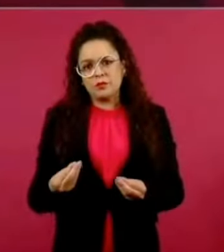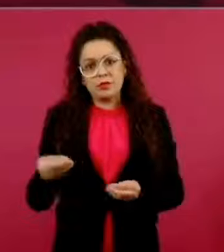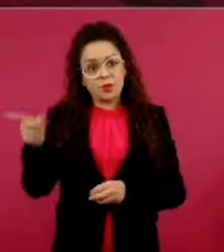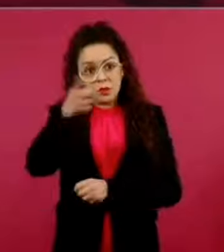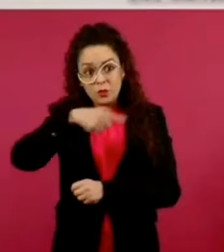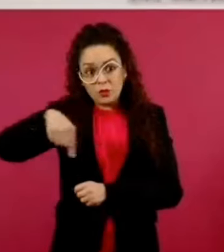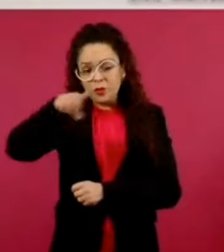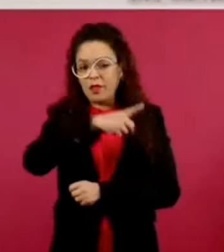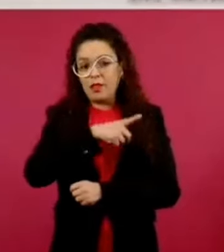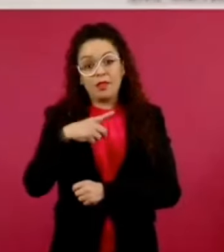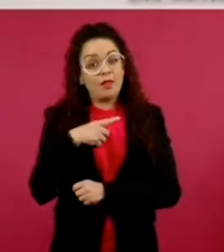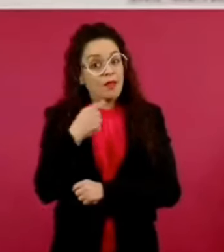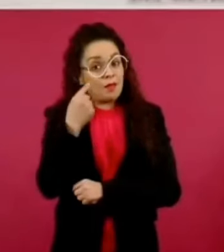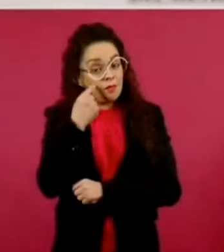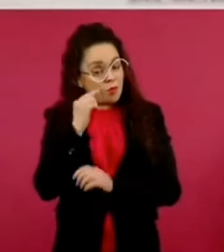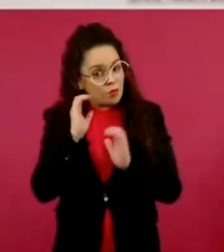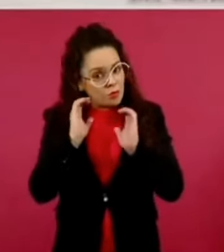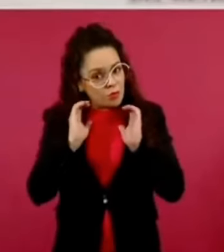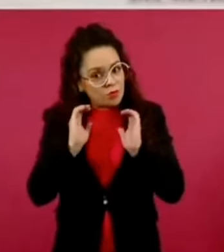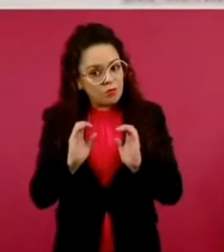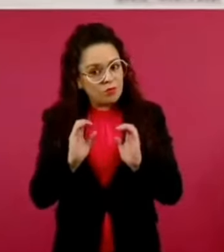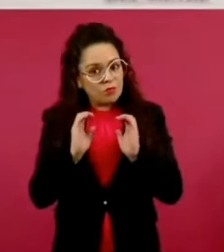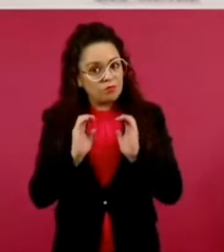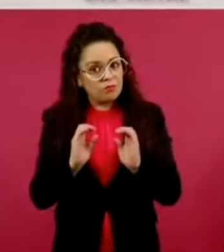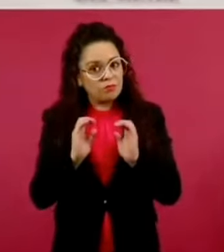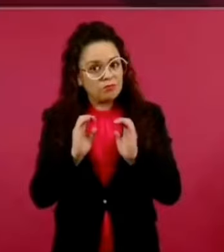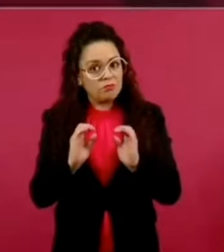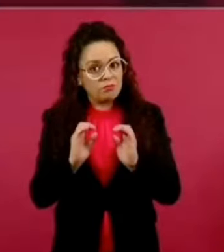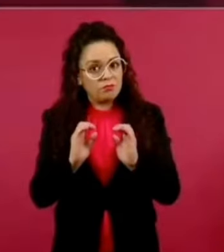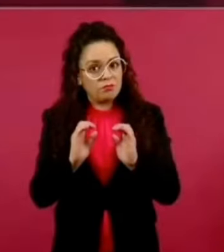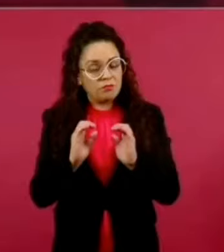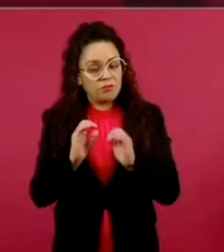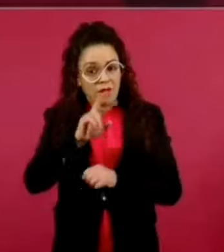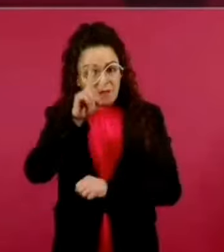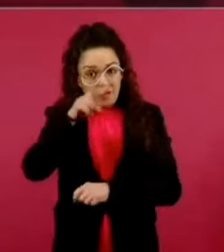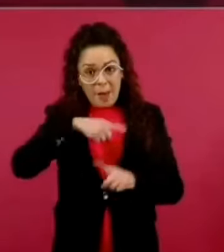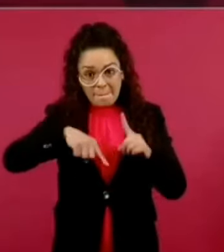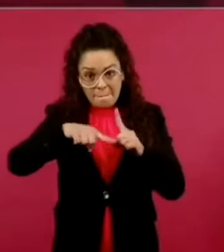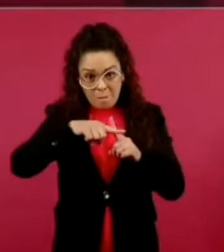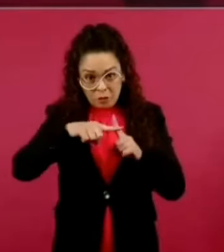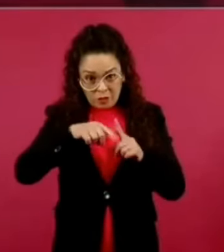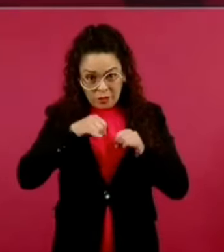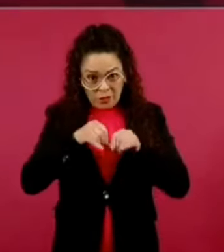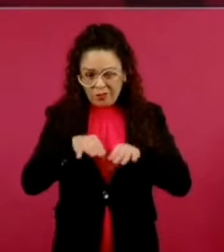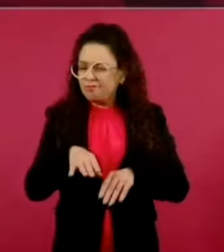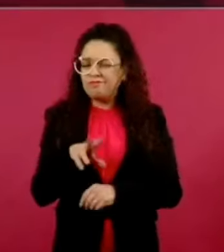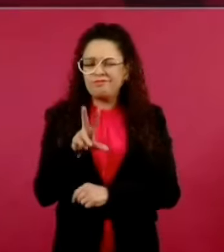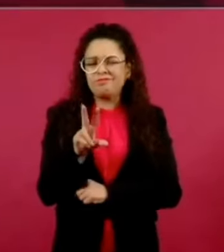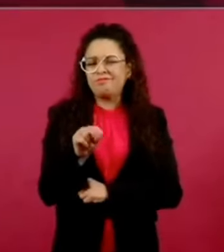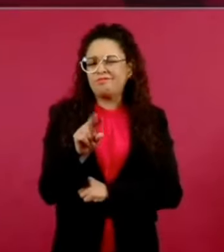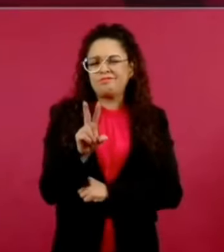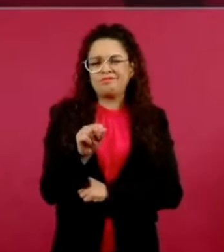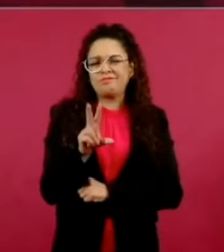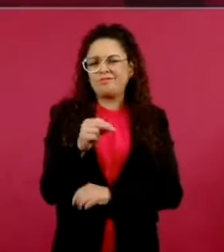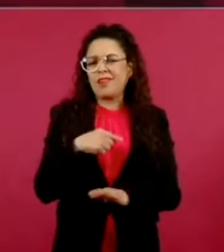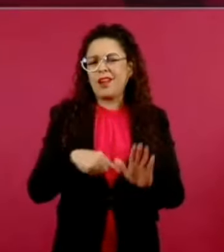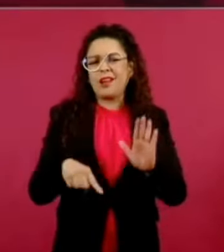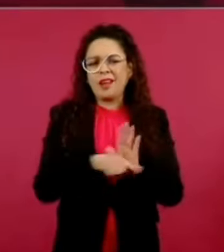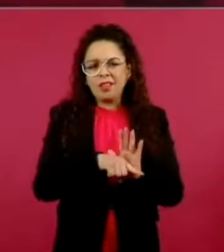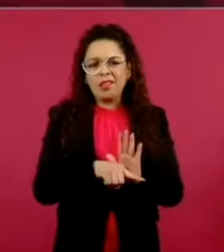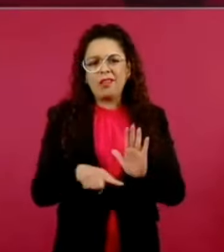y hay mucho amarillismo, muchísimo, si de por sí